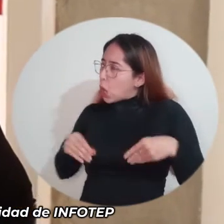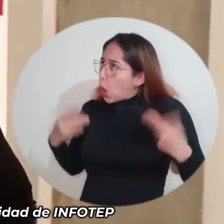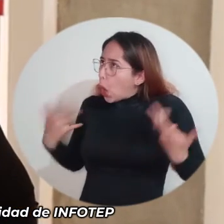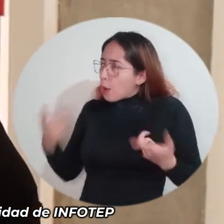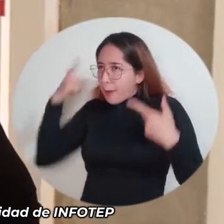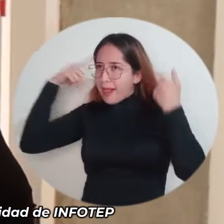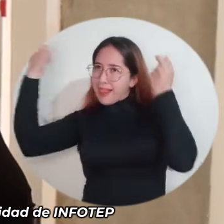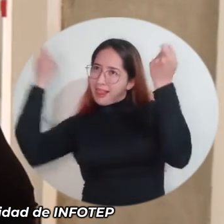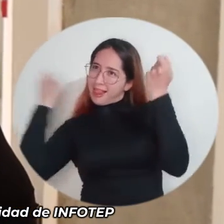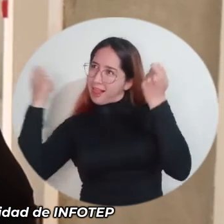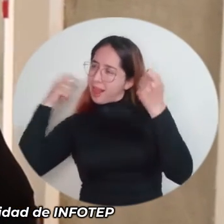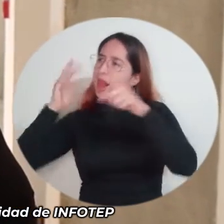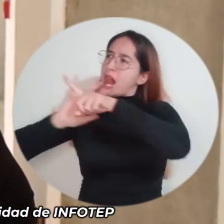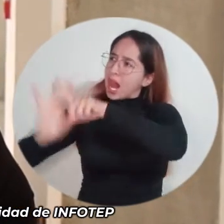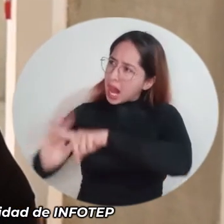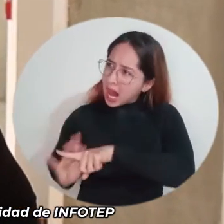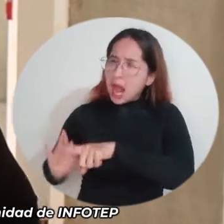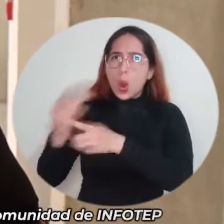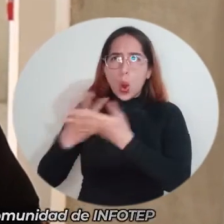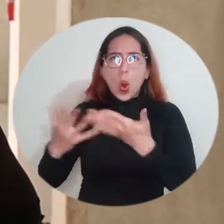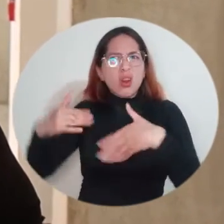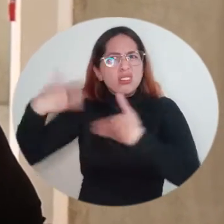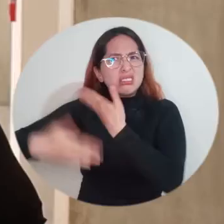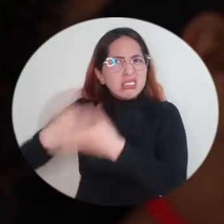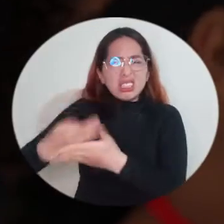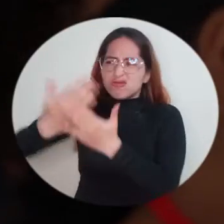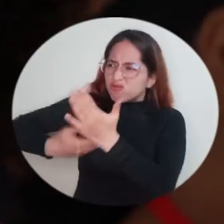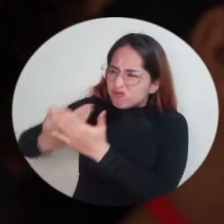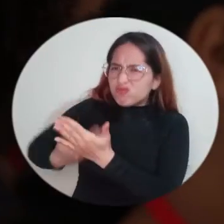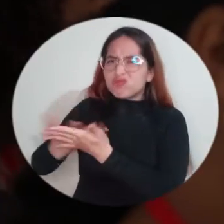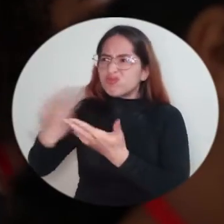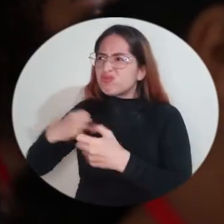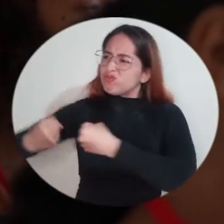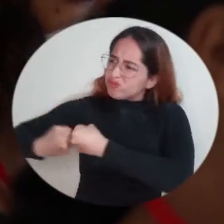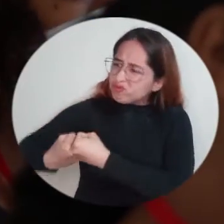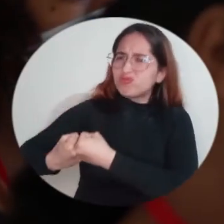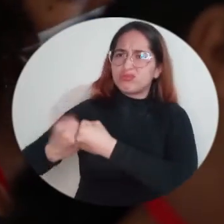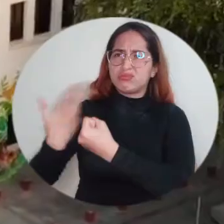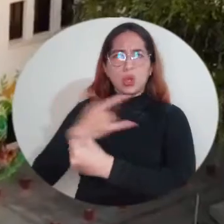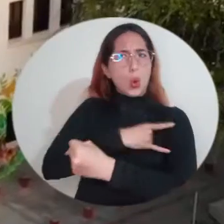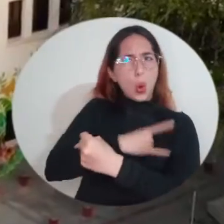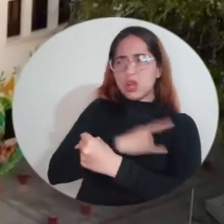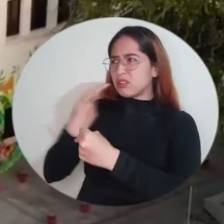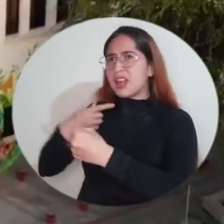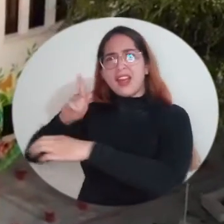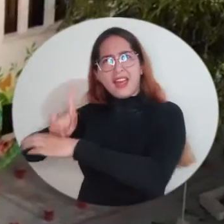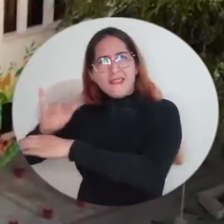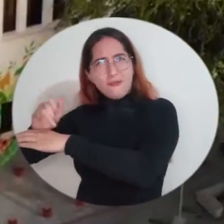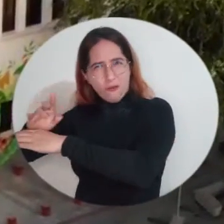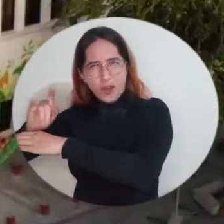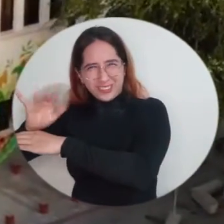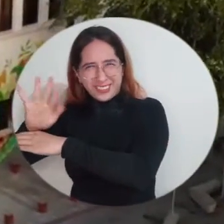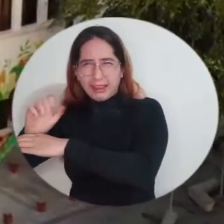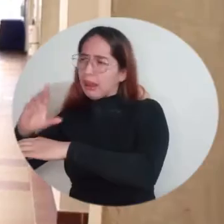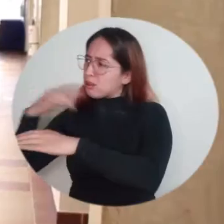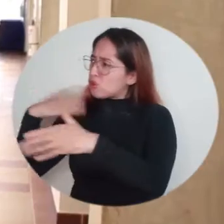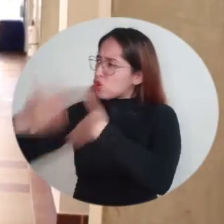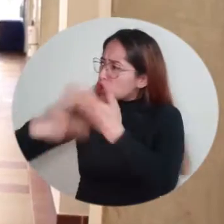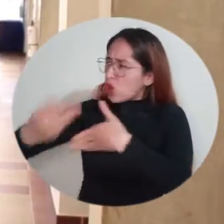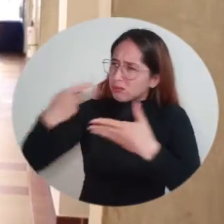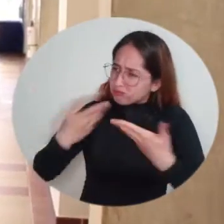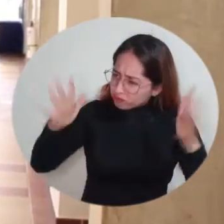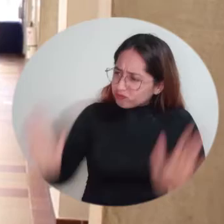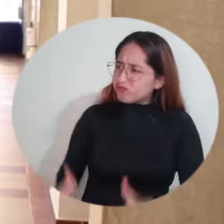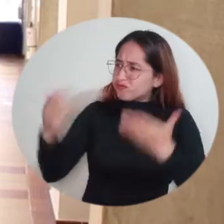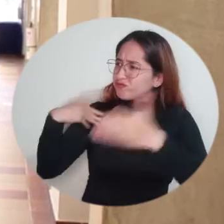que permitan visibilizar los resultados del convenio entre la Universidad de Maldalena y el Infotep. Buscamos fomentar la